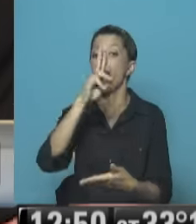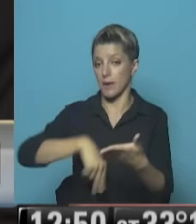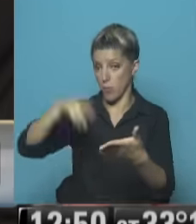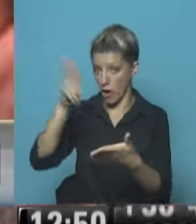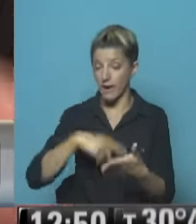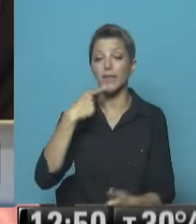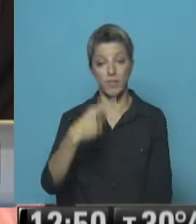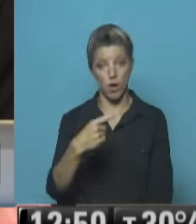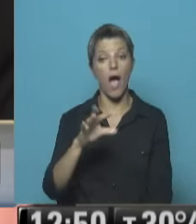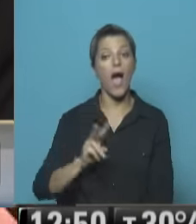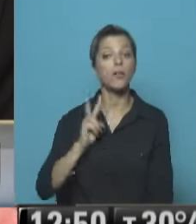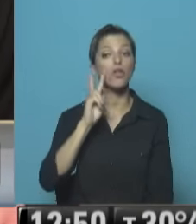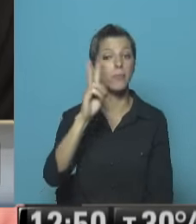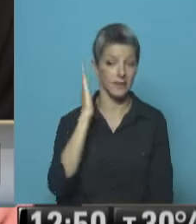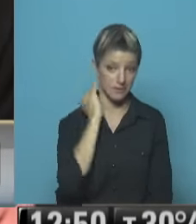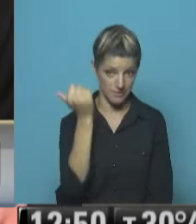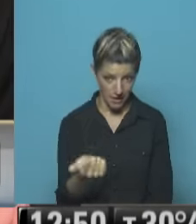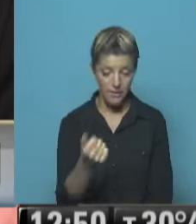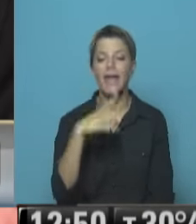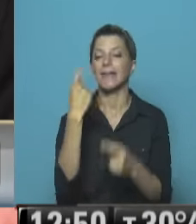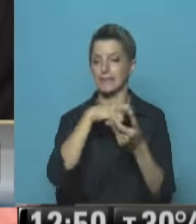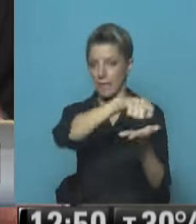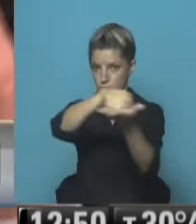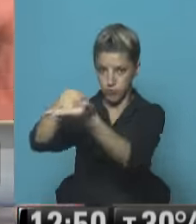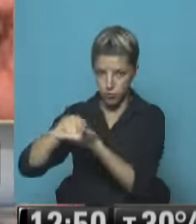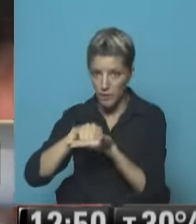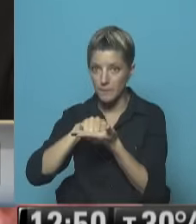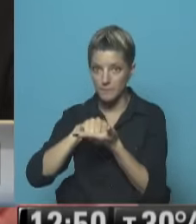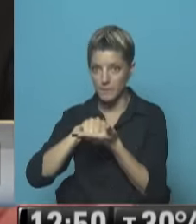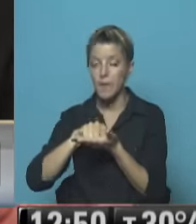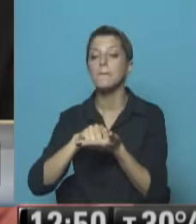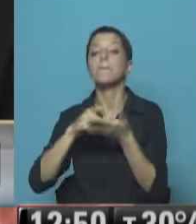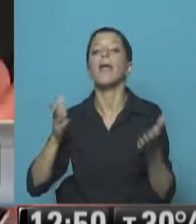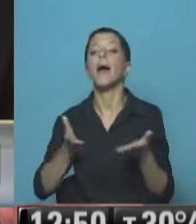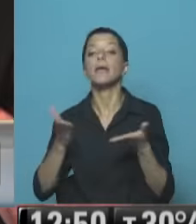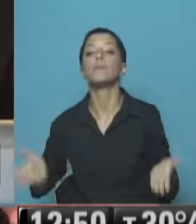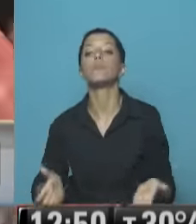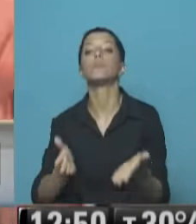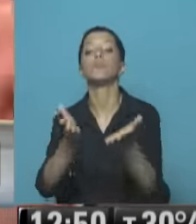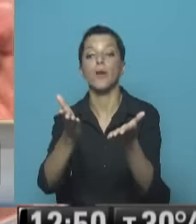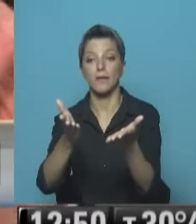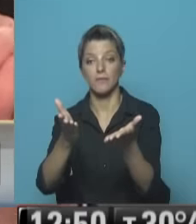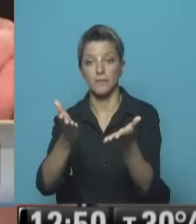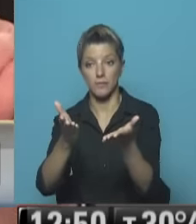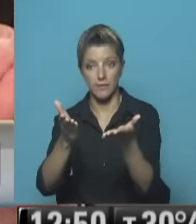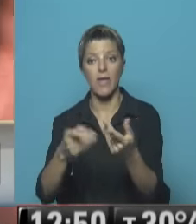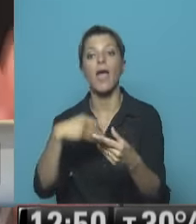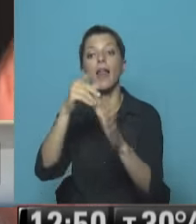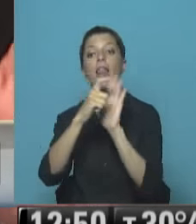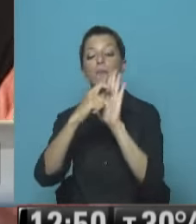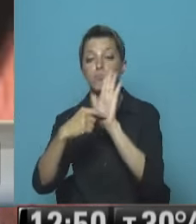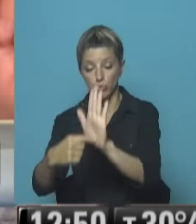2016 Tienen que juntar firmas Más allá de que tengan Mayoría o no En el Parlamento Para impulsar El referéndum revocatorio Solo que un detalle